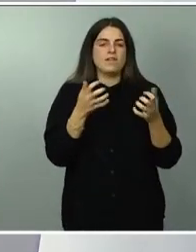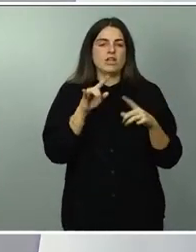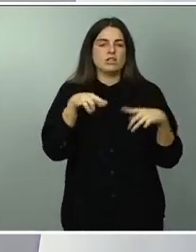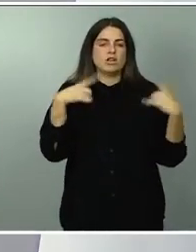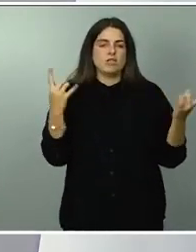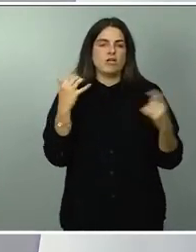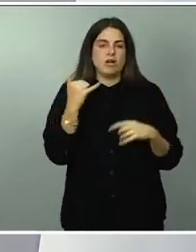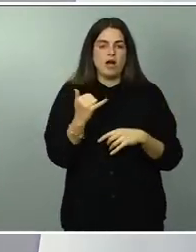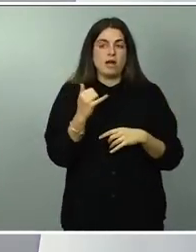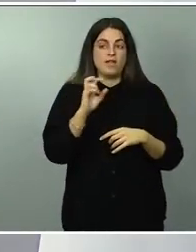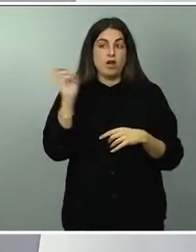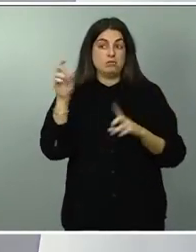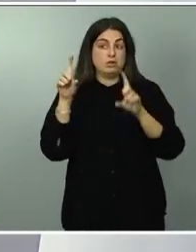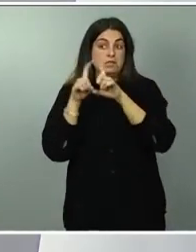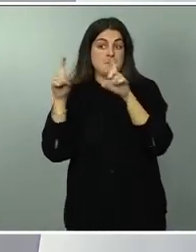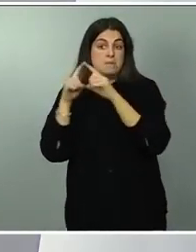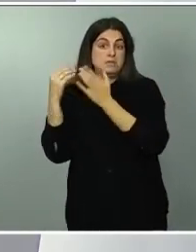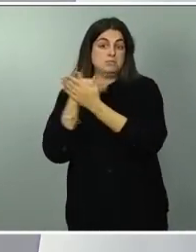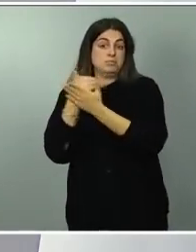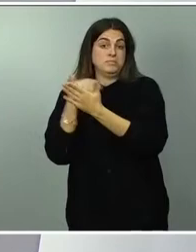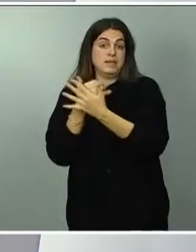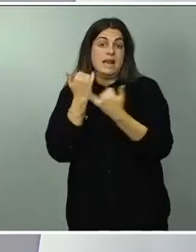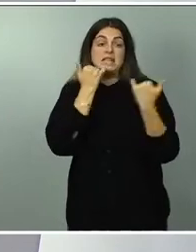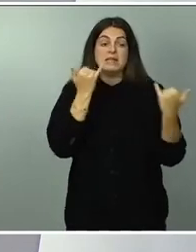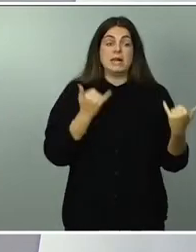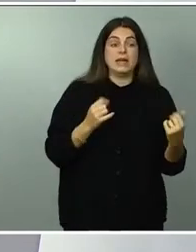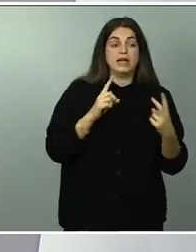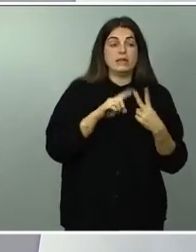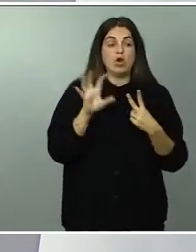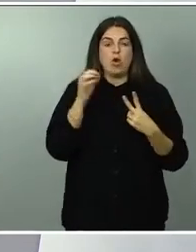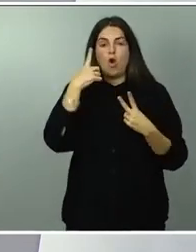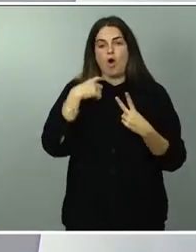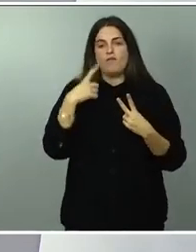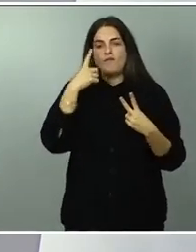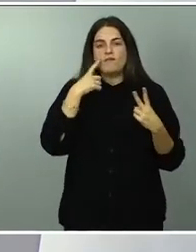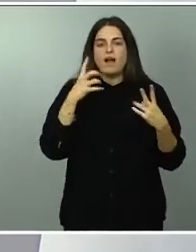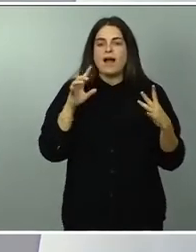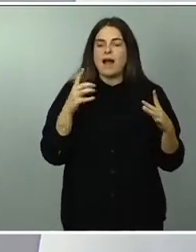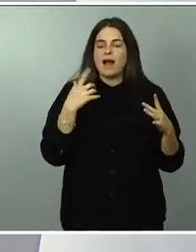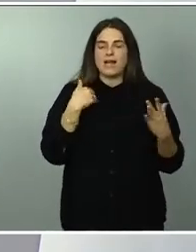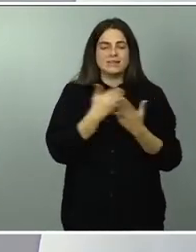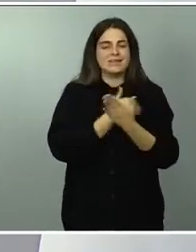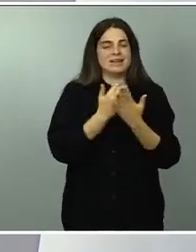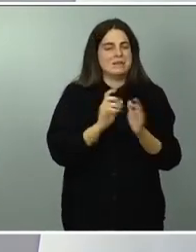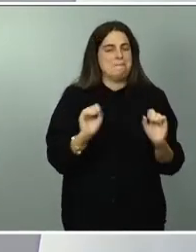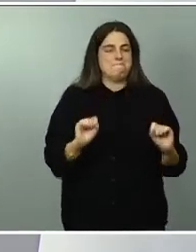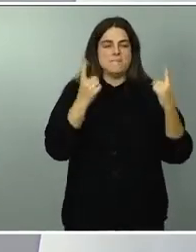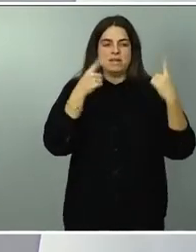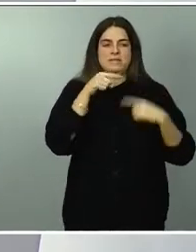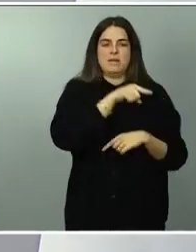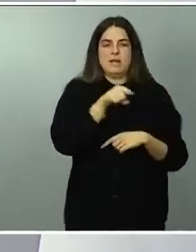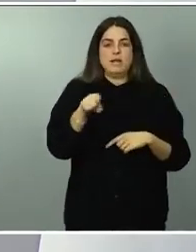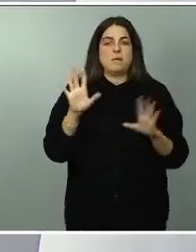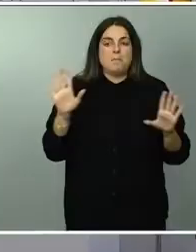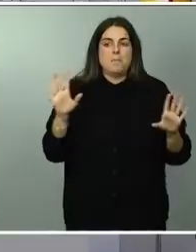otras empresas que no sean las energéticas o que no sean las empresas de la banca pero como siempre monitorizamos la situación